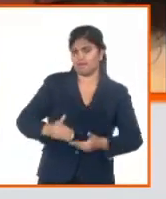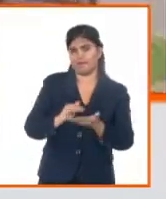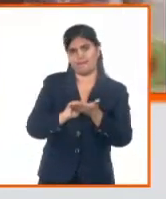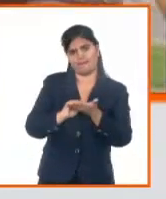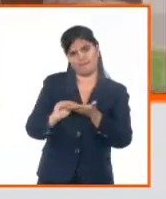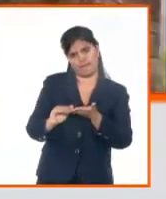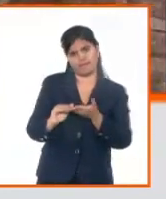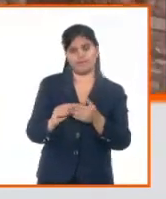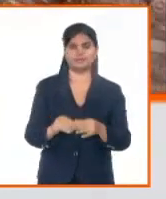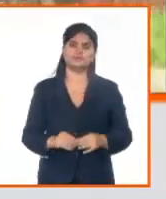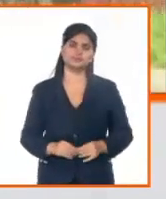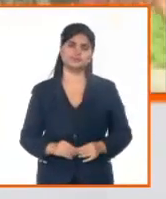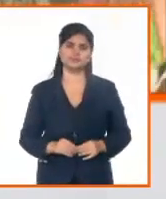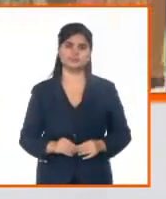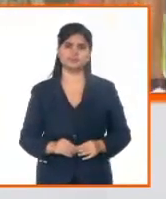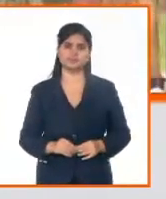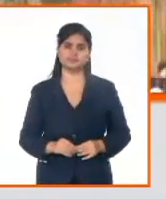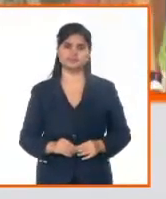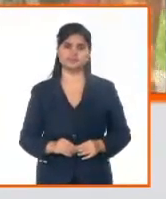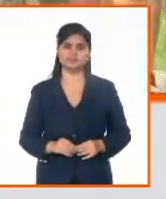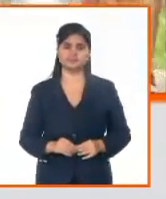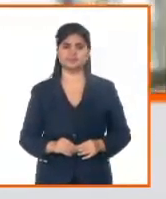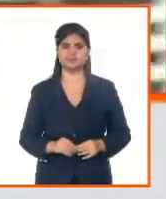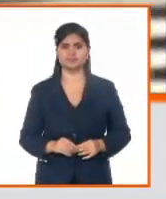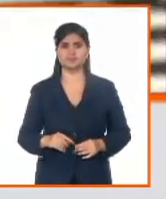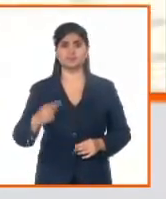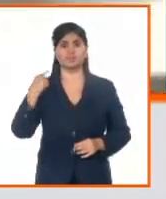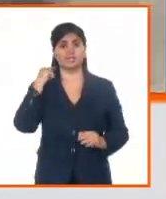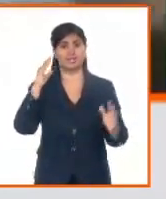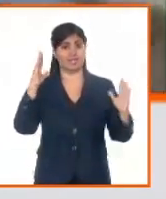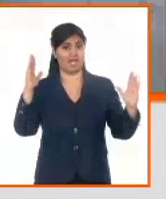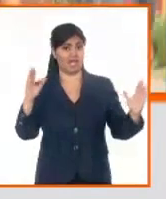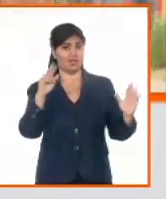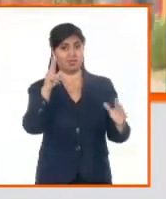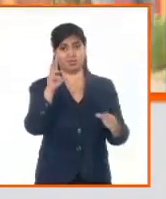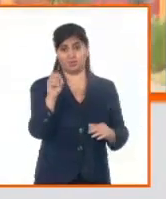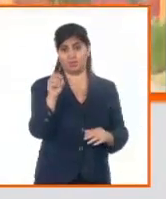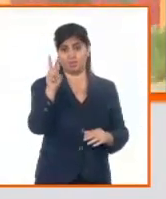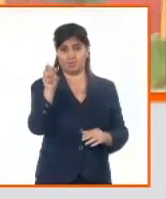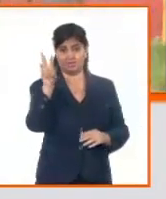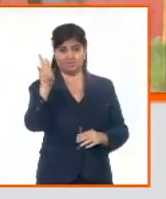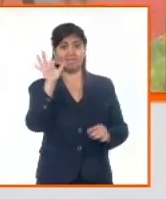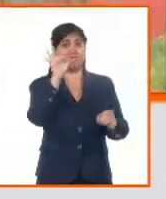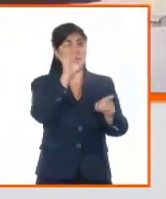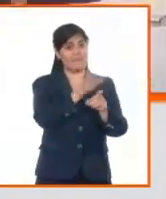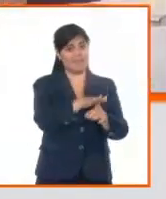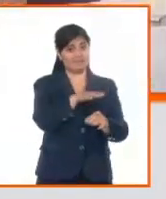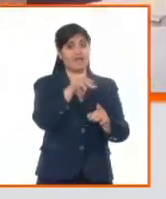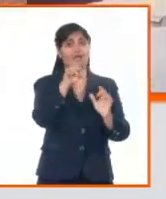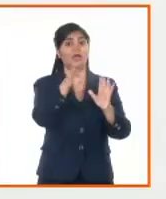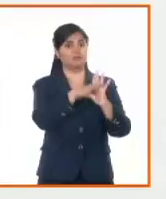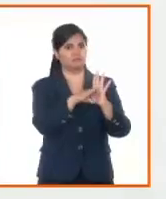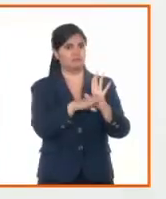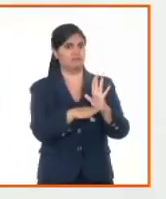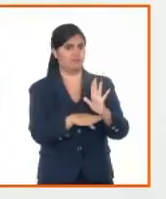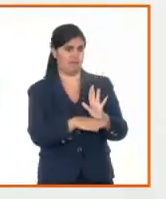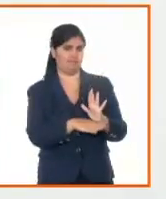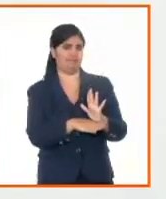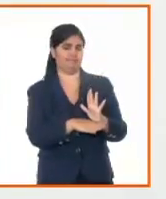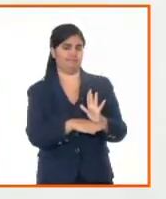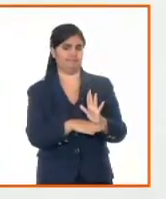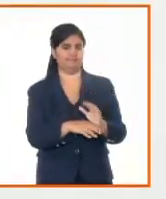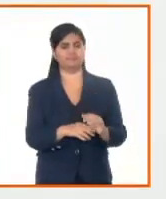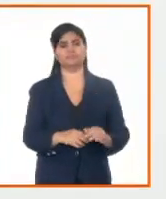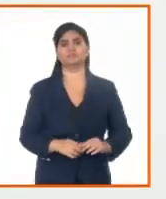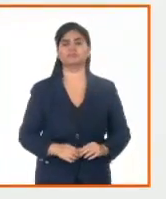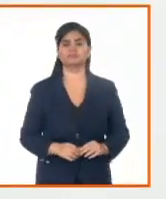el país. Entonces, en lo que va de año, por ejemplo, comenzamos un 2023 con esta misma complejidad. Que el 22, Lidia, también tenía